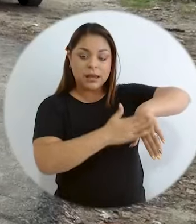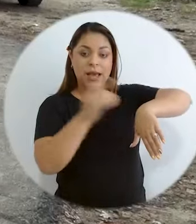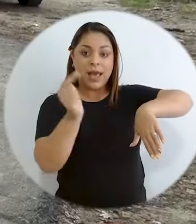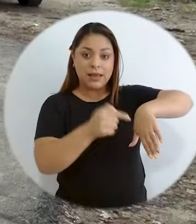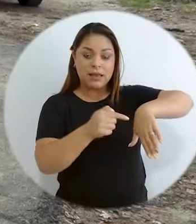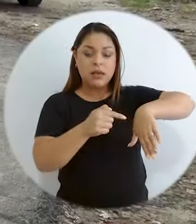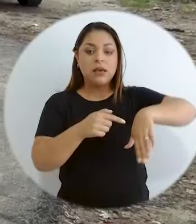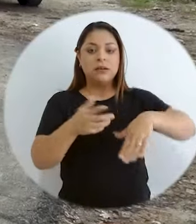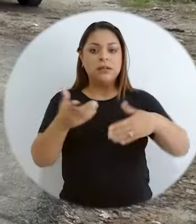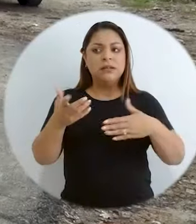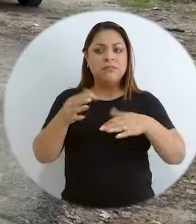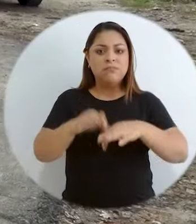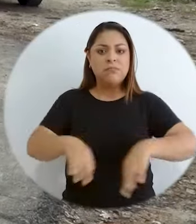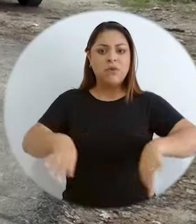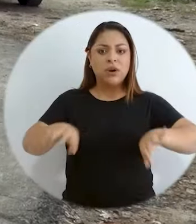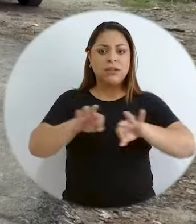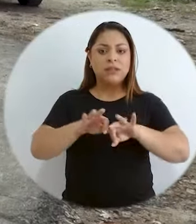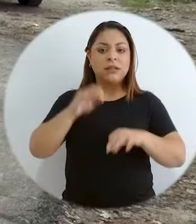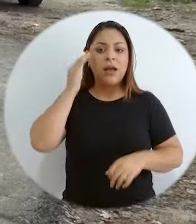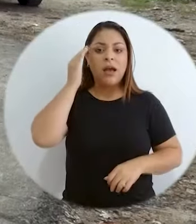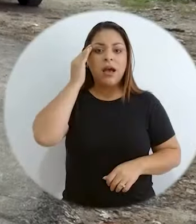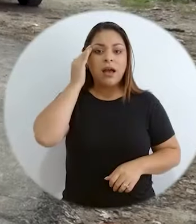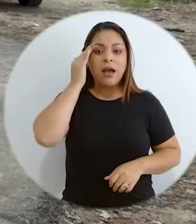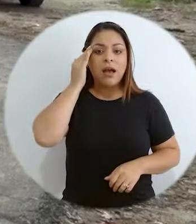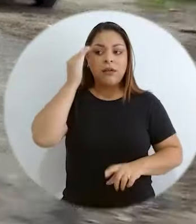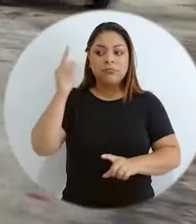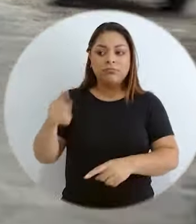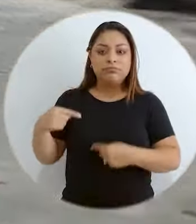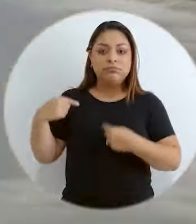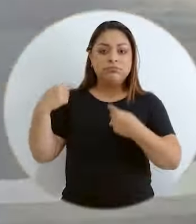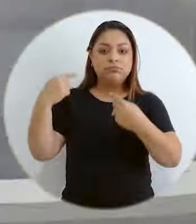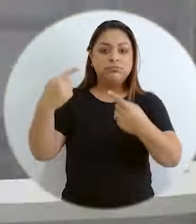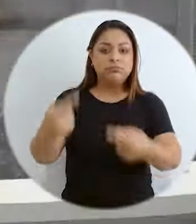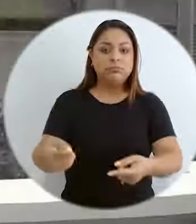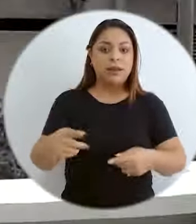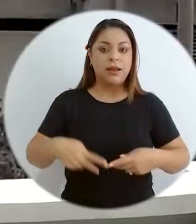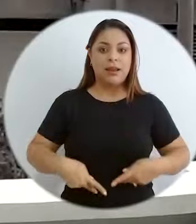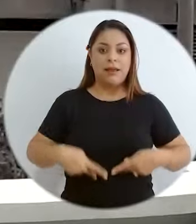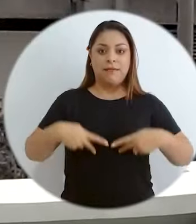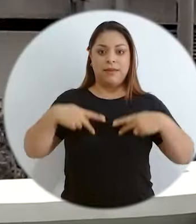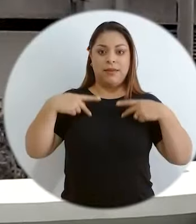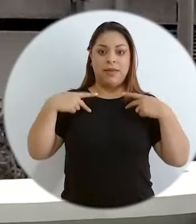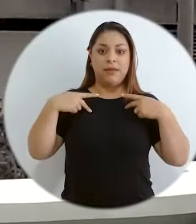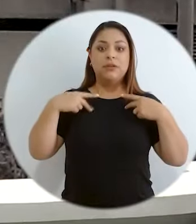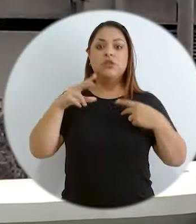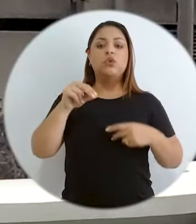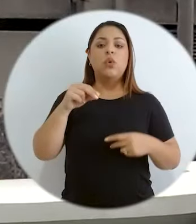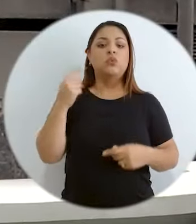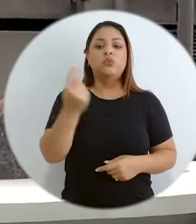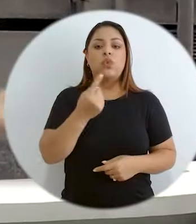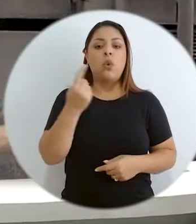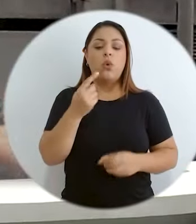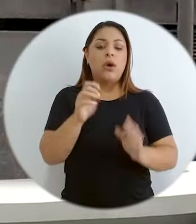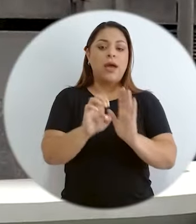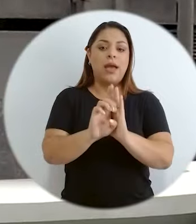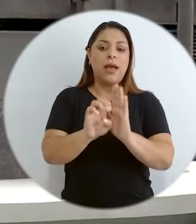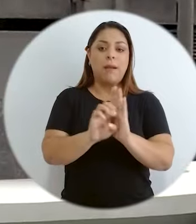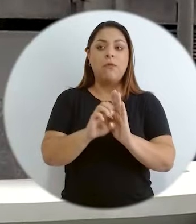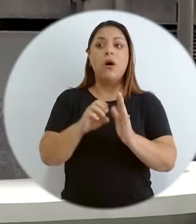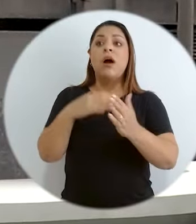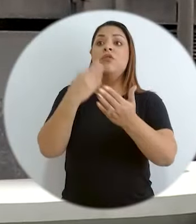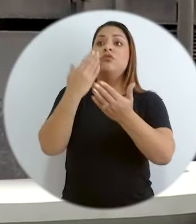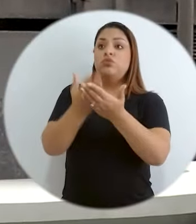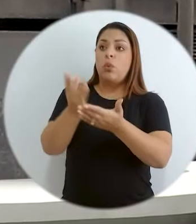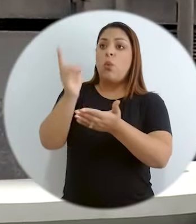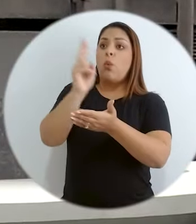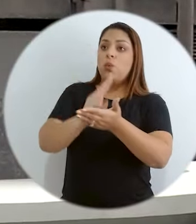de ser un país marino es algo que se cultiva a lo largo de la vida y no necesariamente es algo que aprendemos, por ejemplo, cuando llegamos